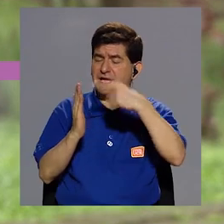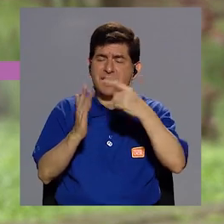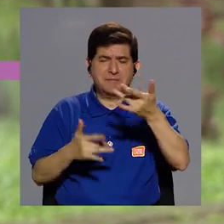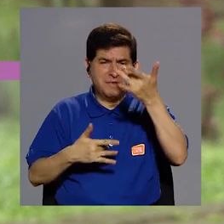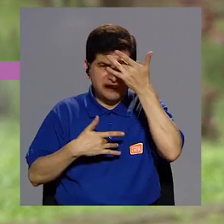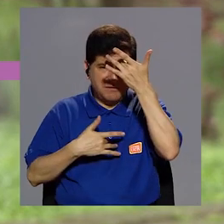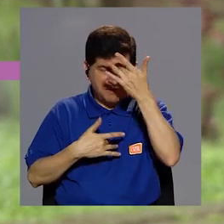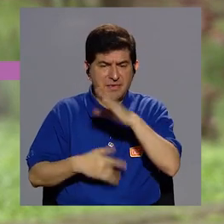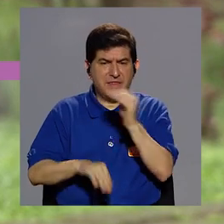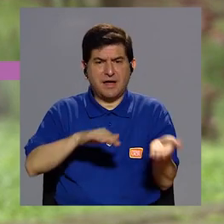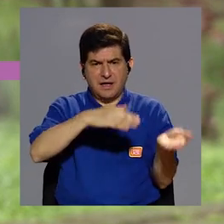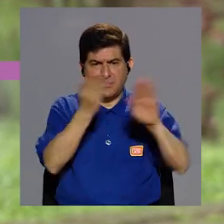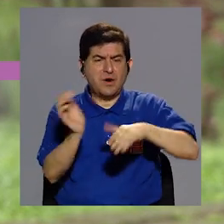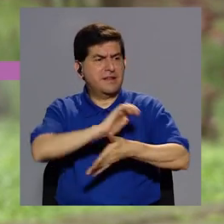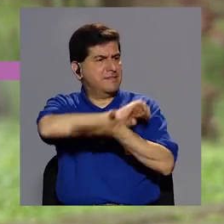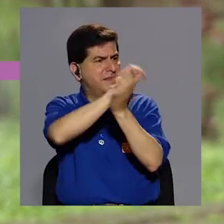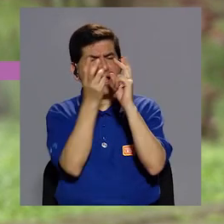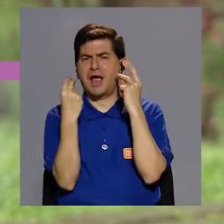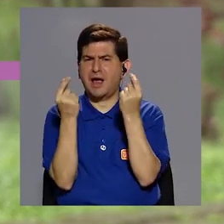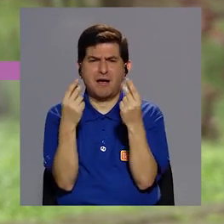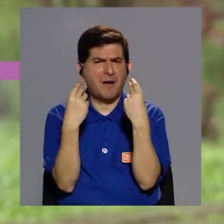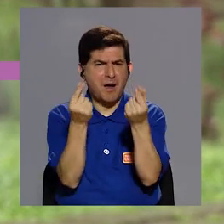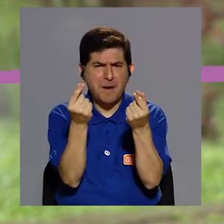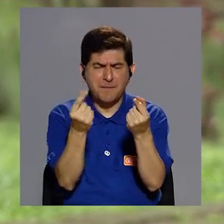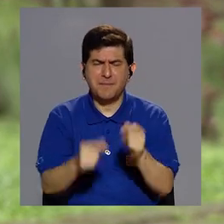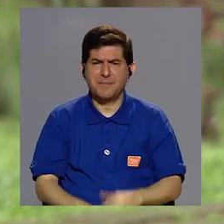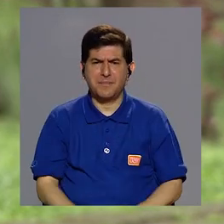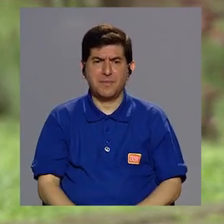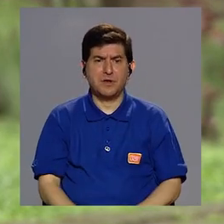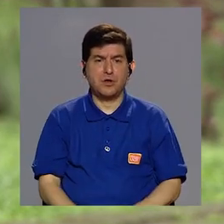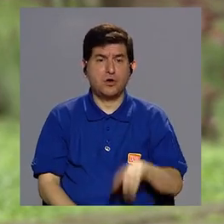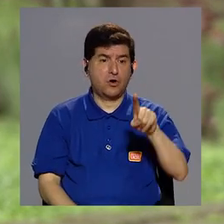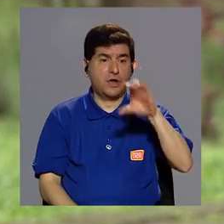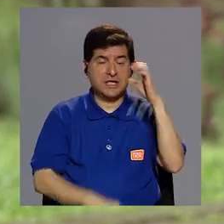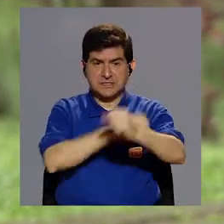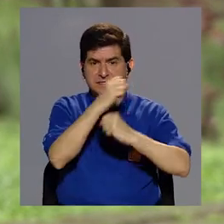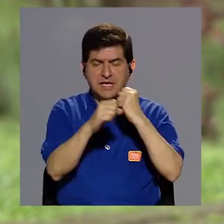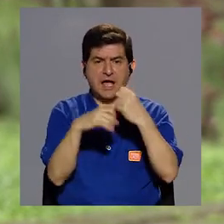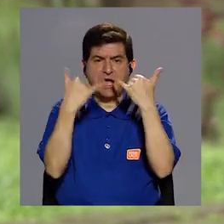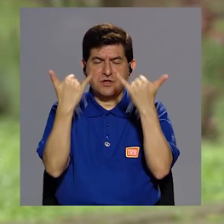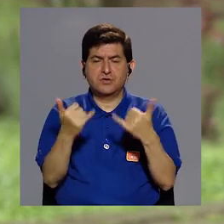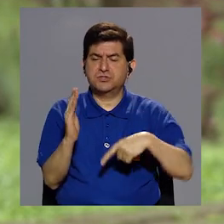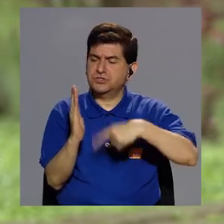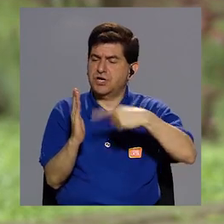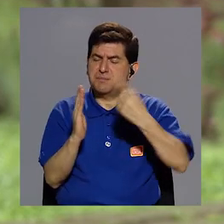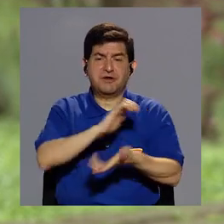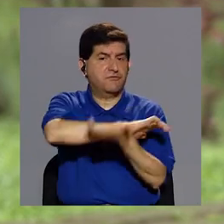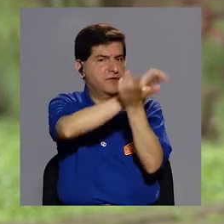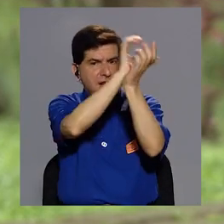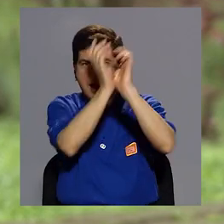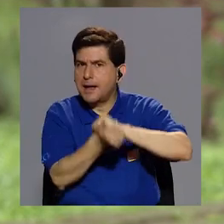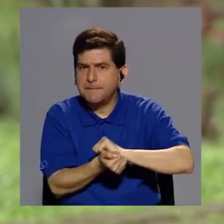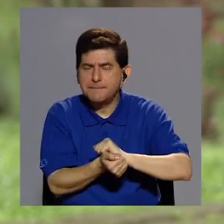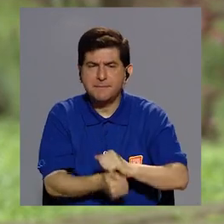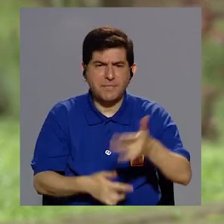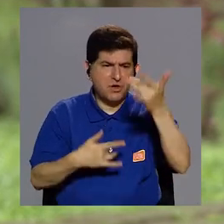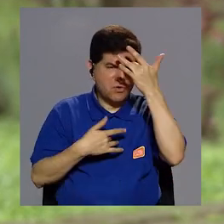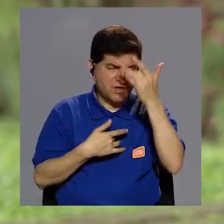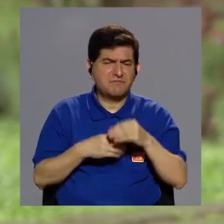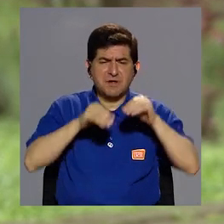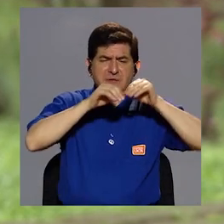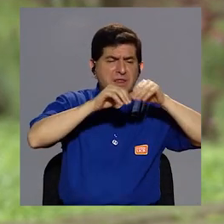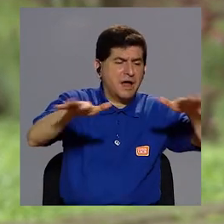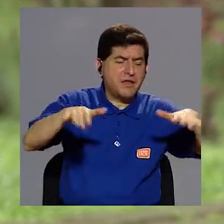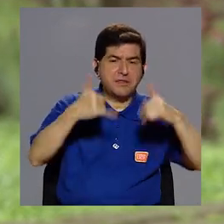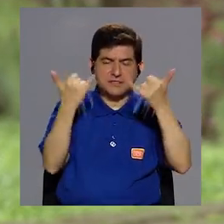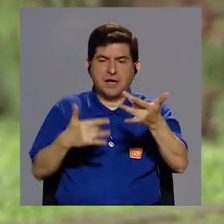epidemiológico de enfermedad y muerte cambió muy rápido y radicalmente? O sea, no han pasado 100 años de que ese perfil haya cambiado de